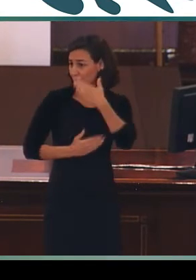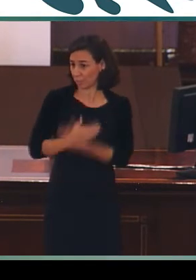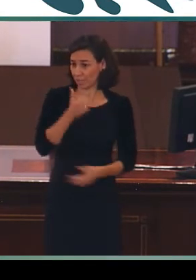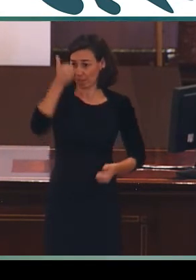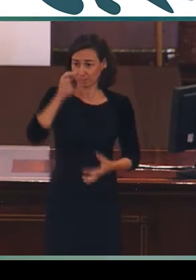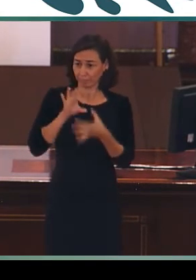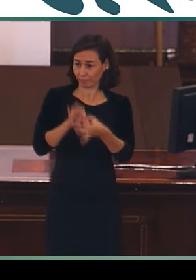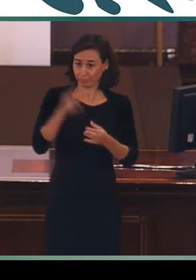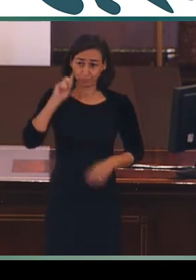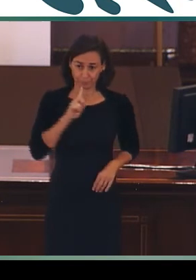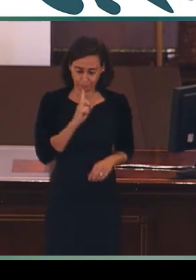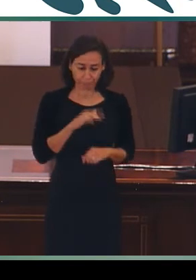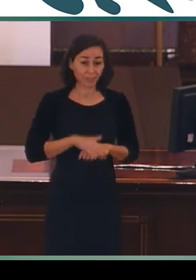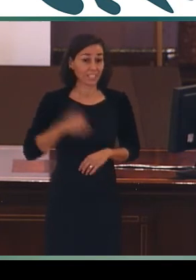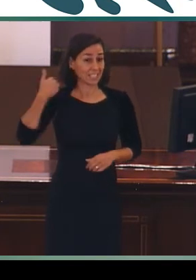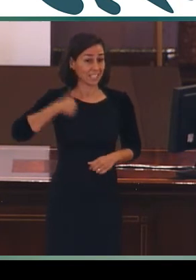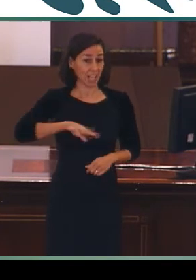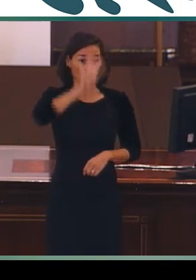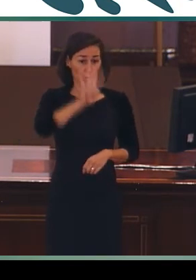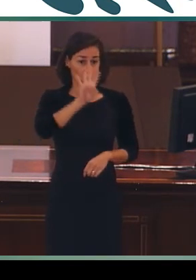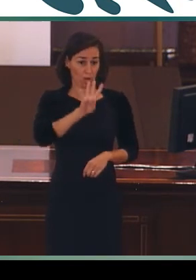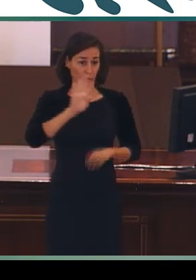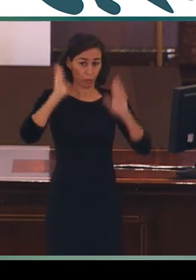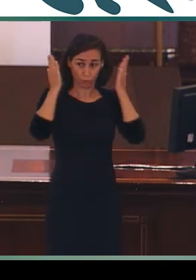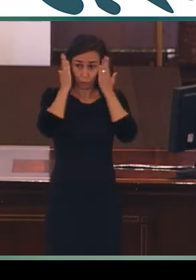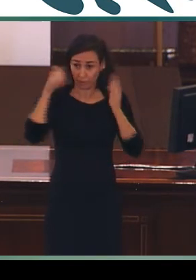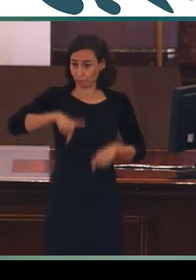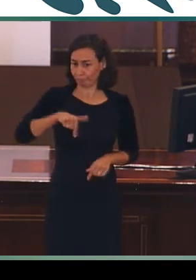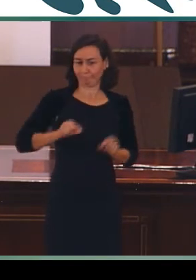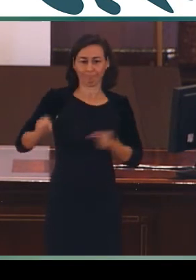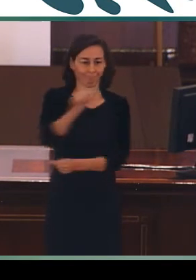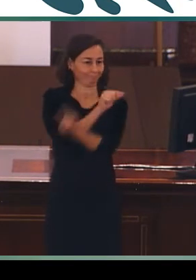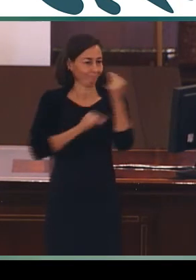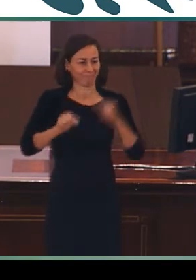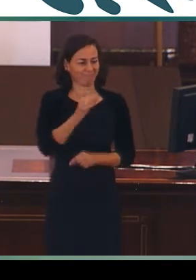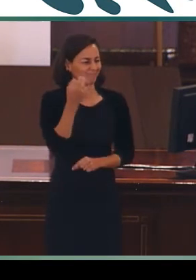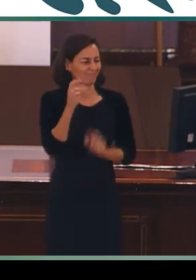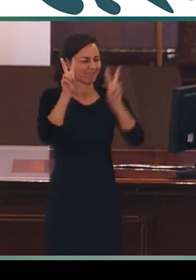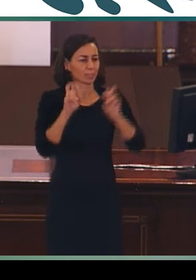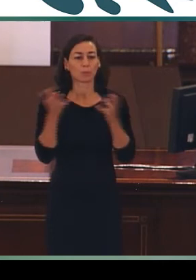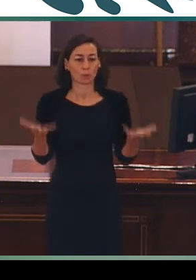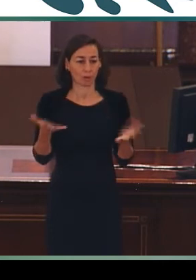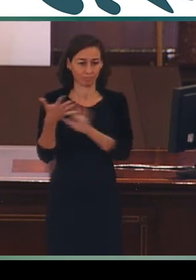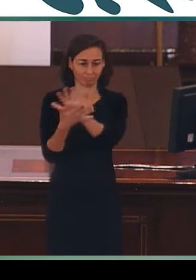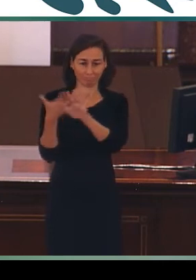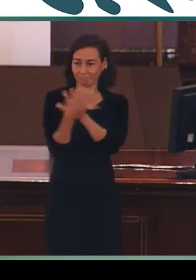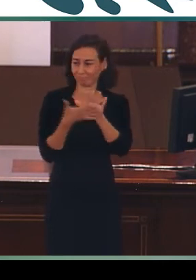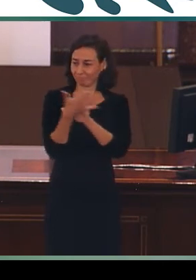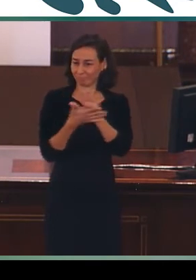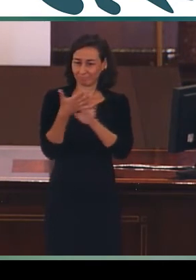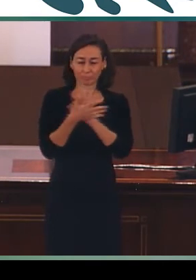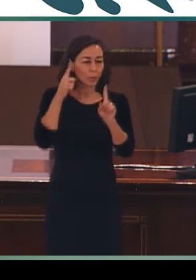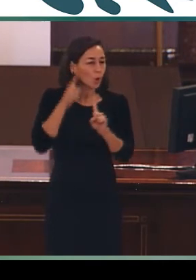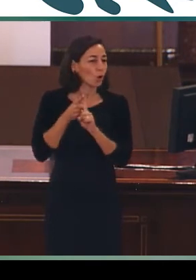auditiva. Por cuarto año consecutivo, este Congreso va a debatir sobre la lengua de signos como vehículo para la transmisión